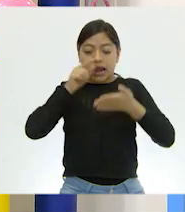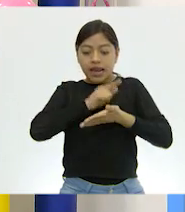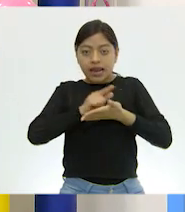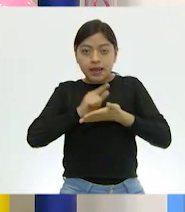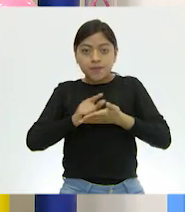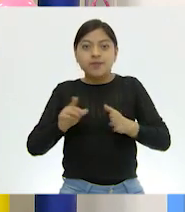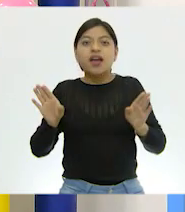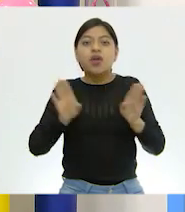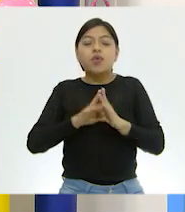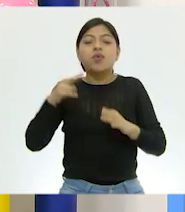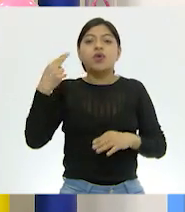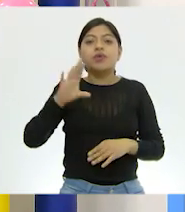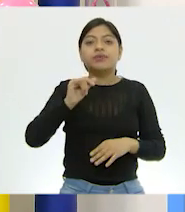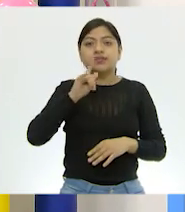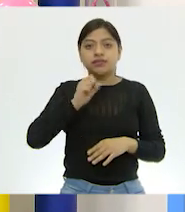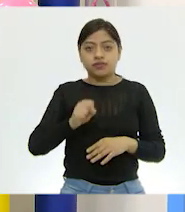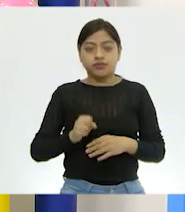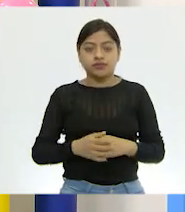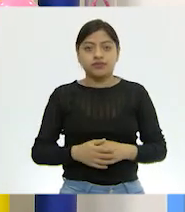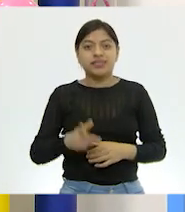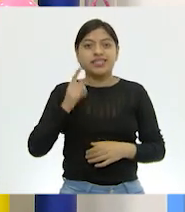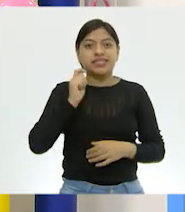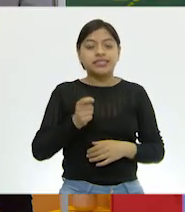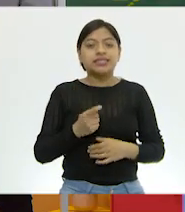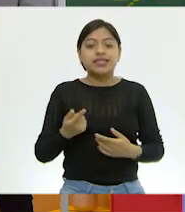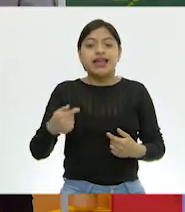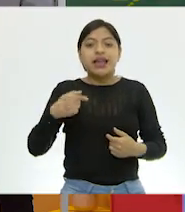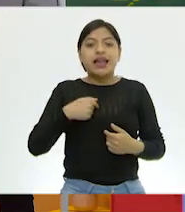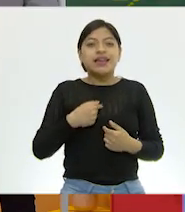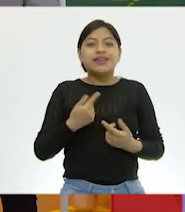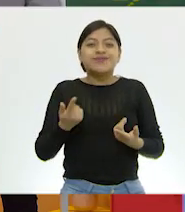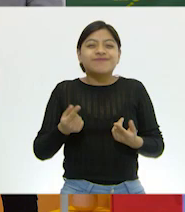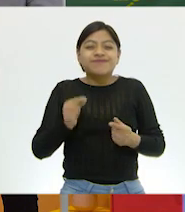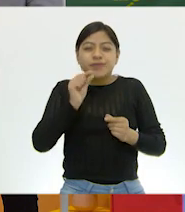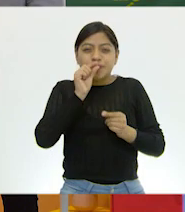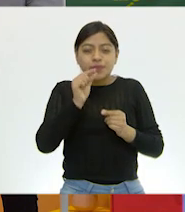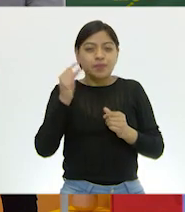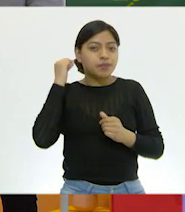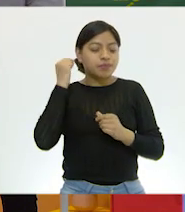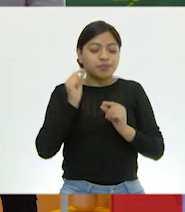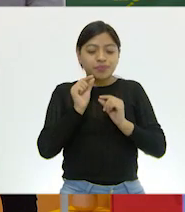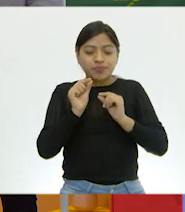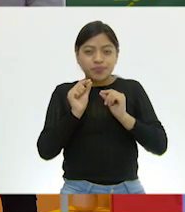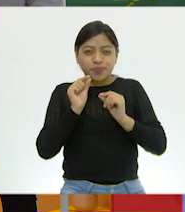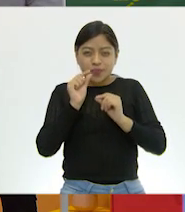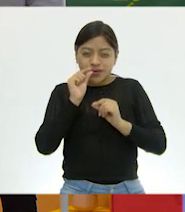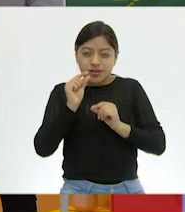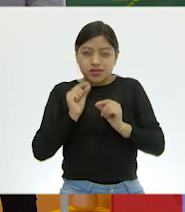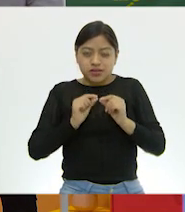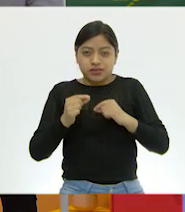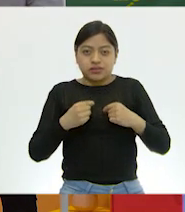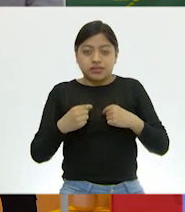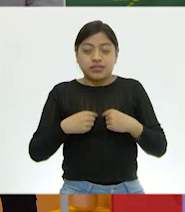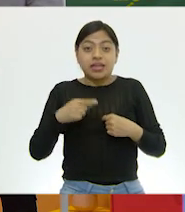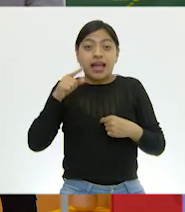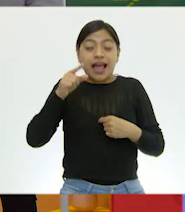cilios, que son como unos pelitos, como unos vellitos que tenemos para que entonces no pase